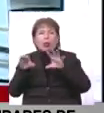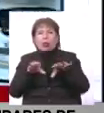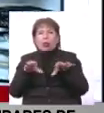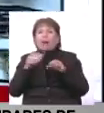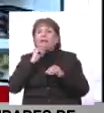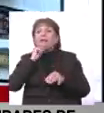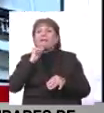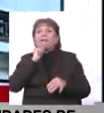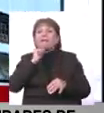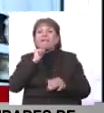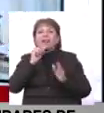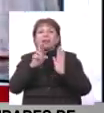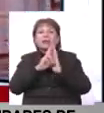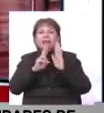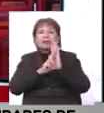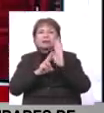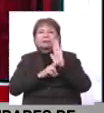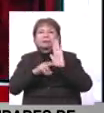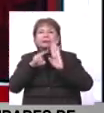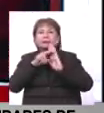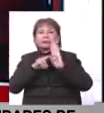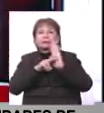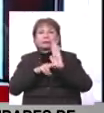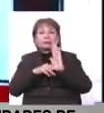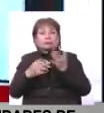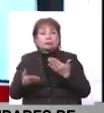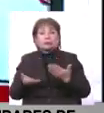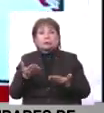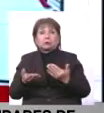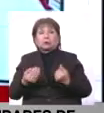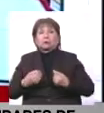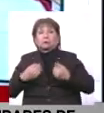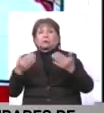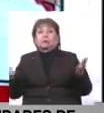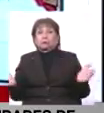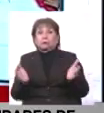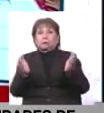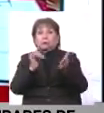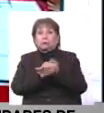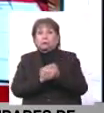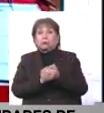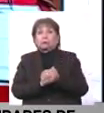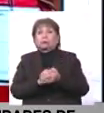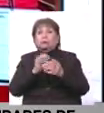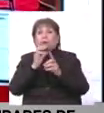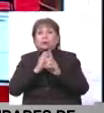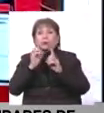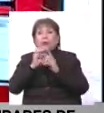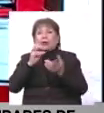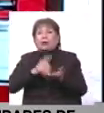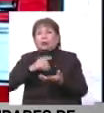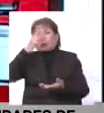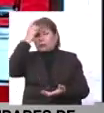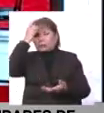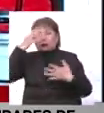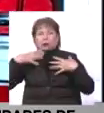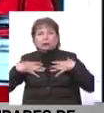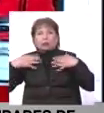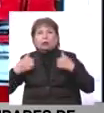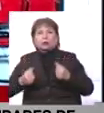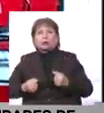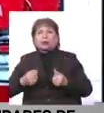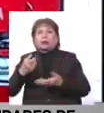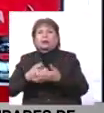Ahora falta reglamentar estas normas que se han dado. Hemos incursionado en seguridad ciudadana, en educación, en salud, en